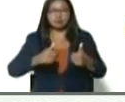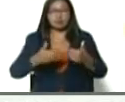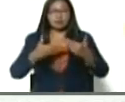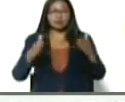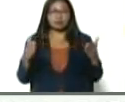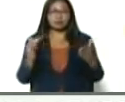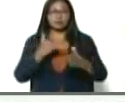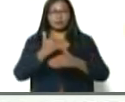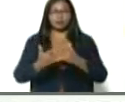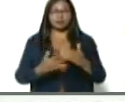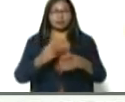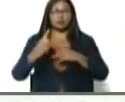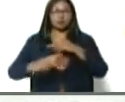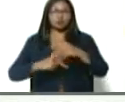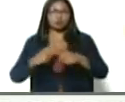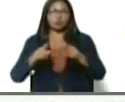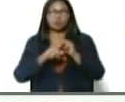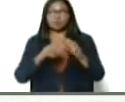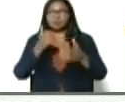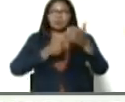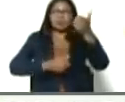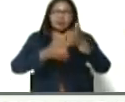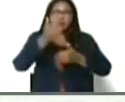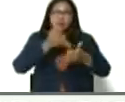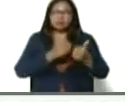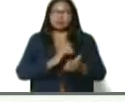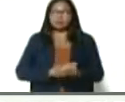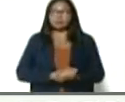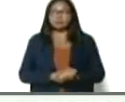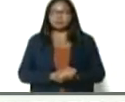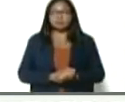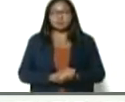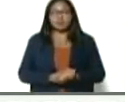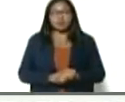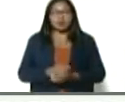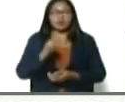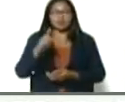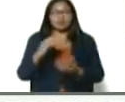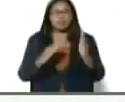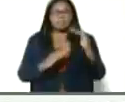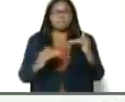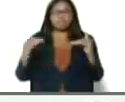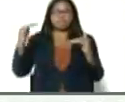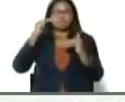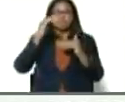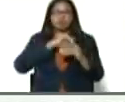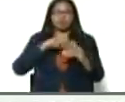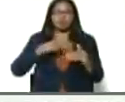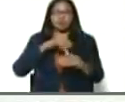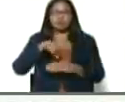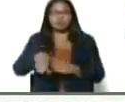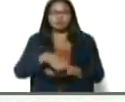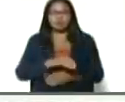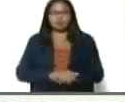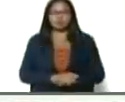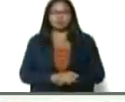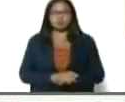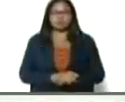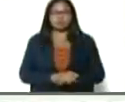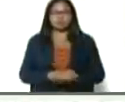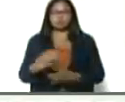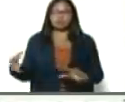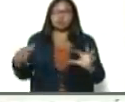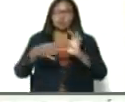esta planta, procesadora de leche, es una de las plantas, de mayor capacidad, en nuestro estado, en una